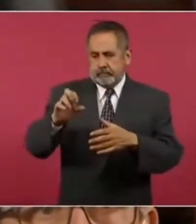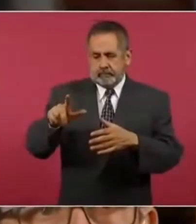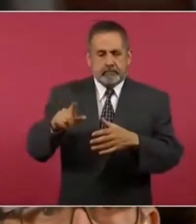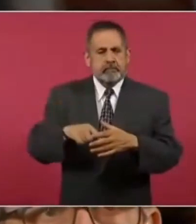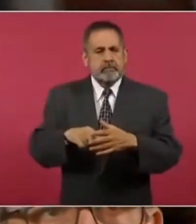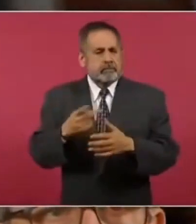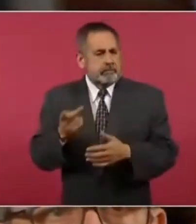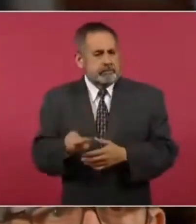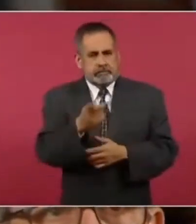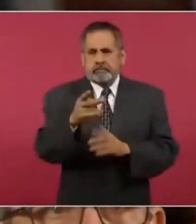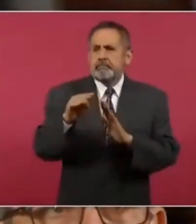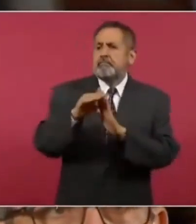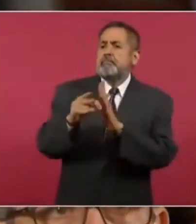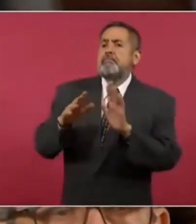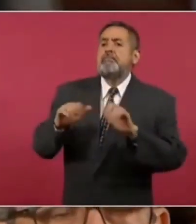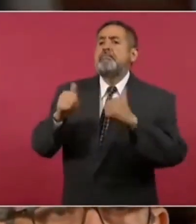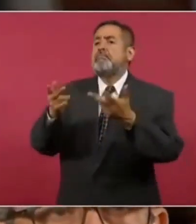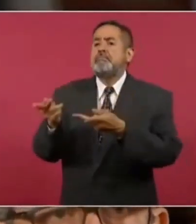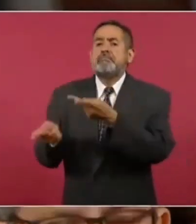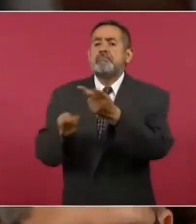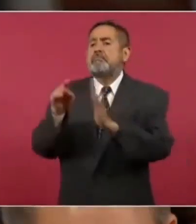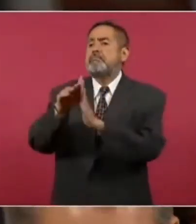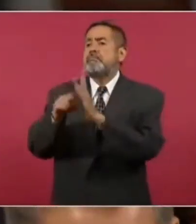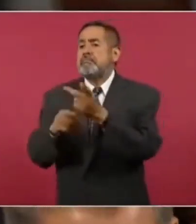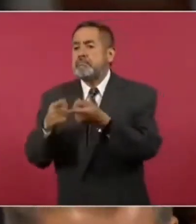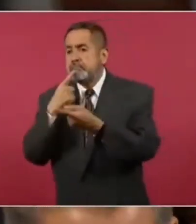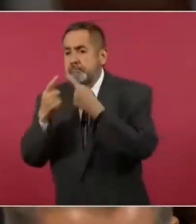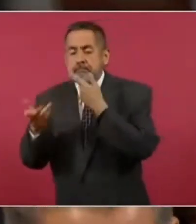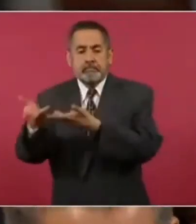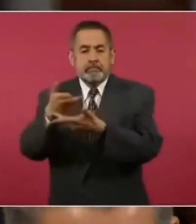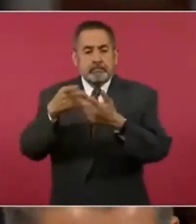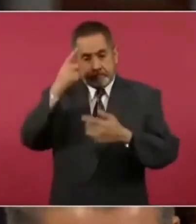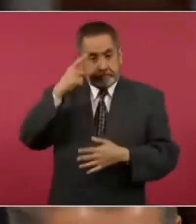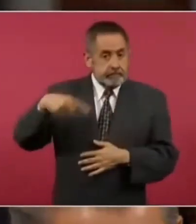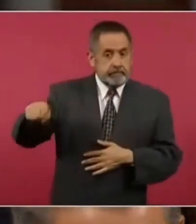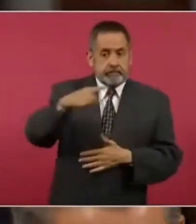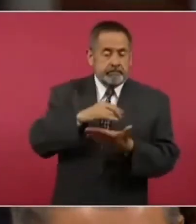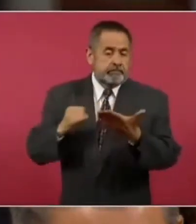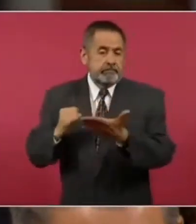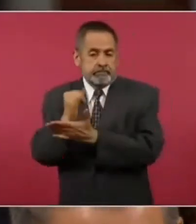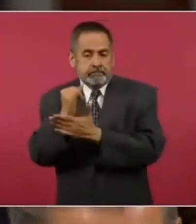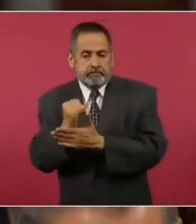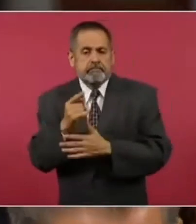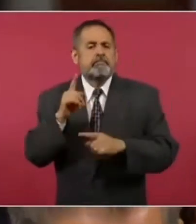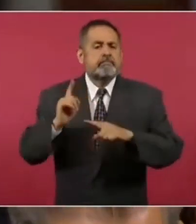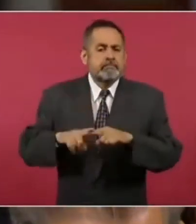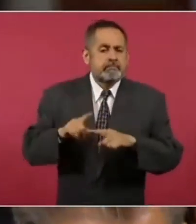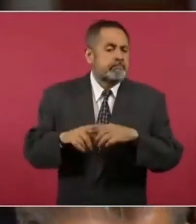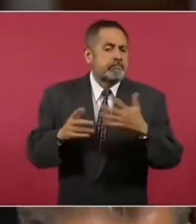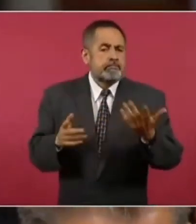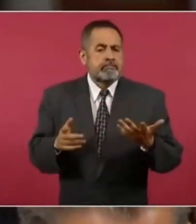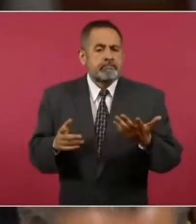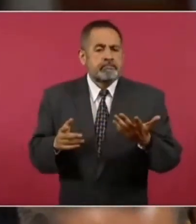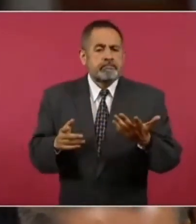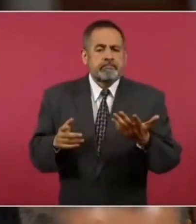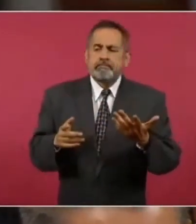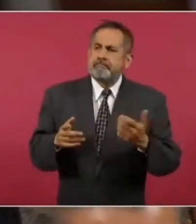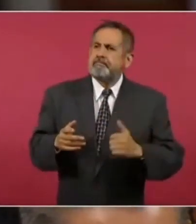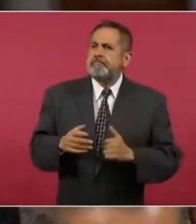consulta popular para que la población decida si se realiza esta